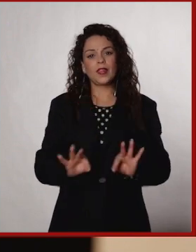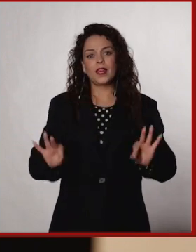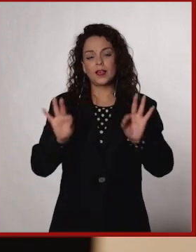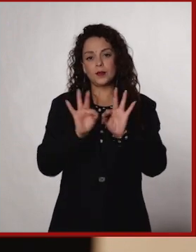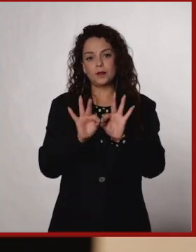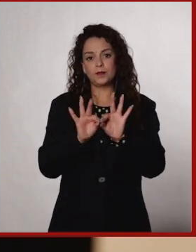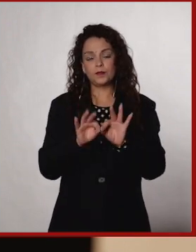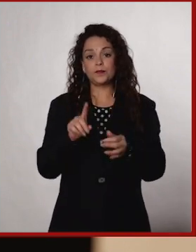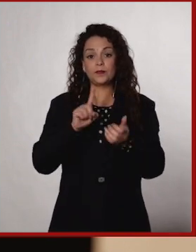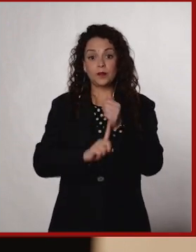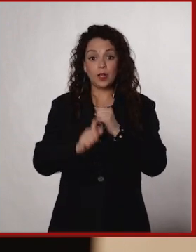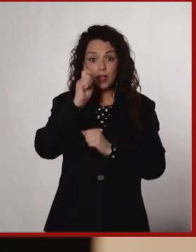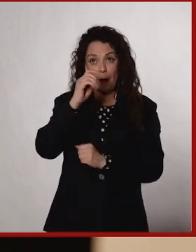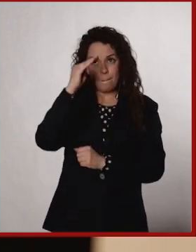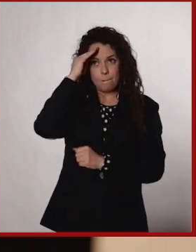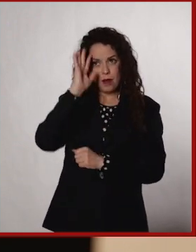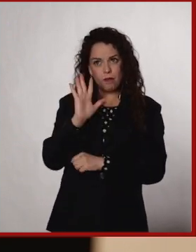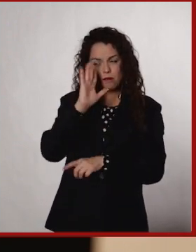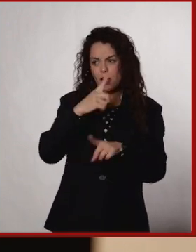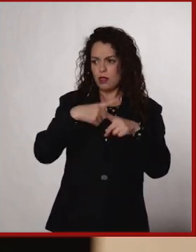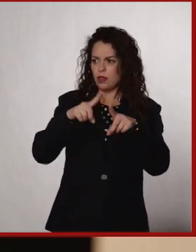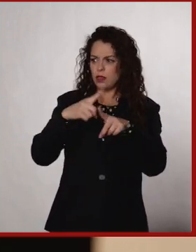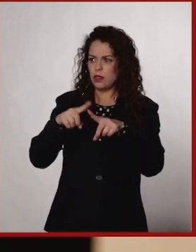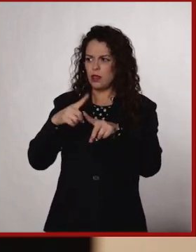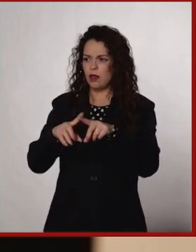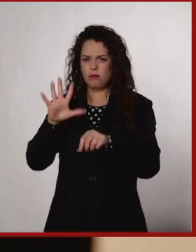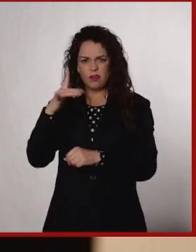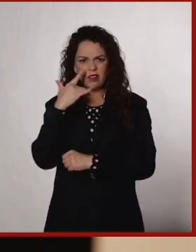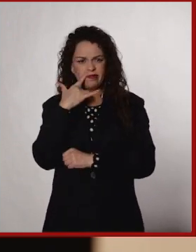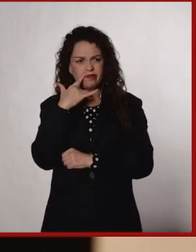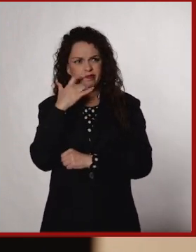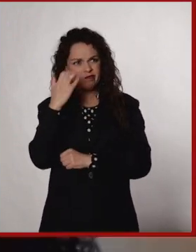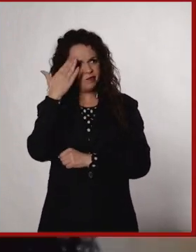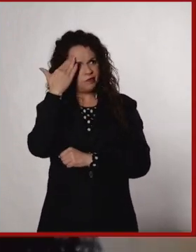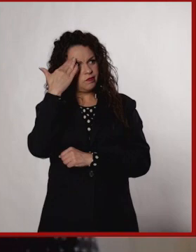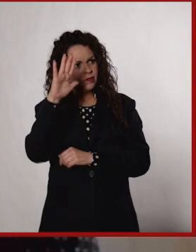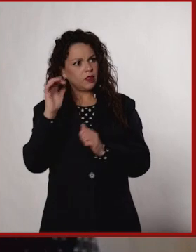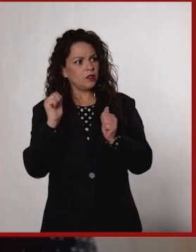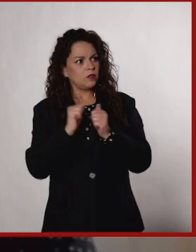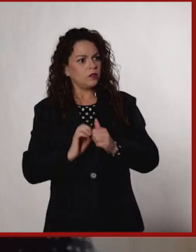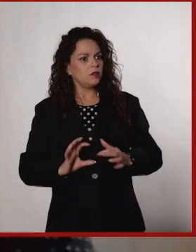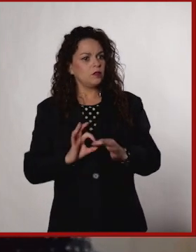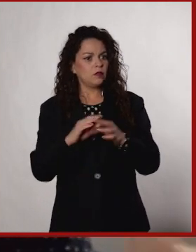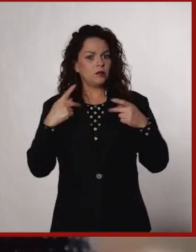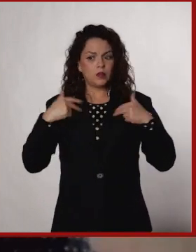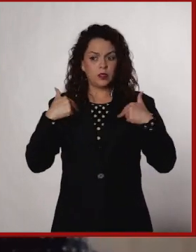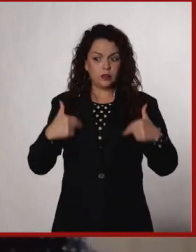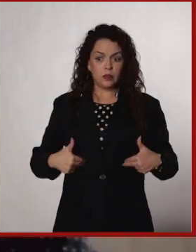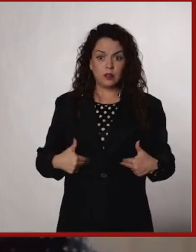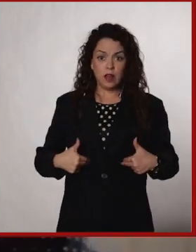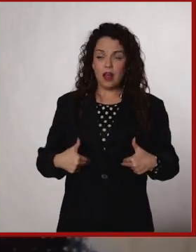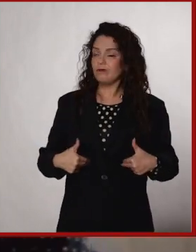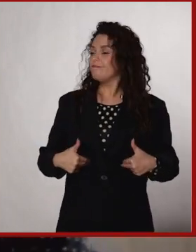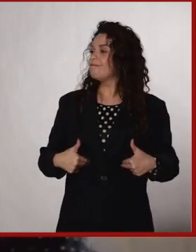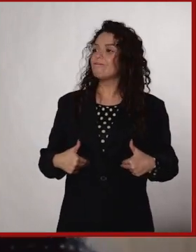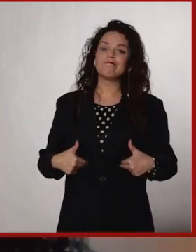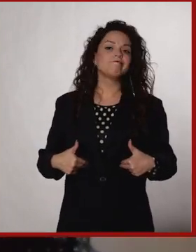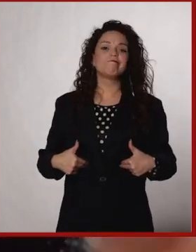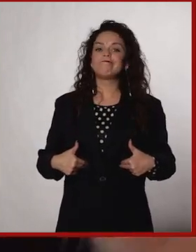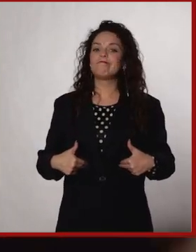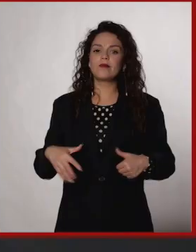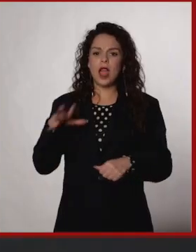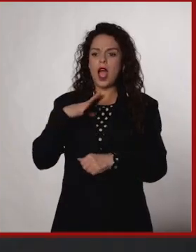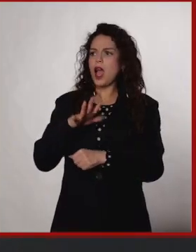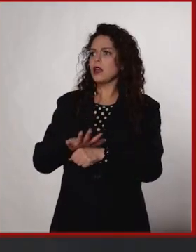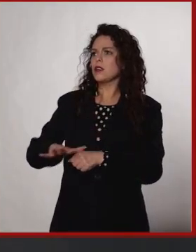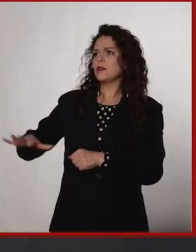además no hay que pensar la biodiversidad como algo ajeno al hombre en el sentido de que nada más